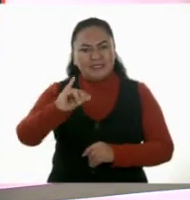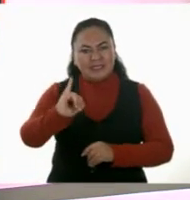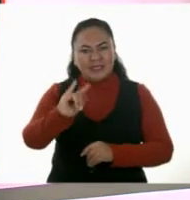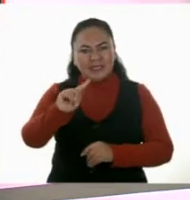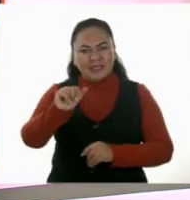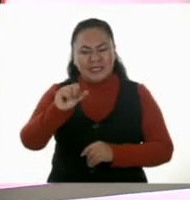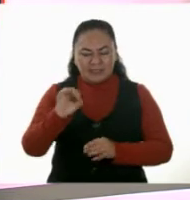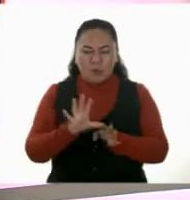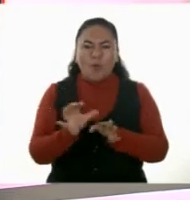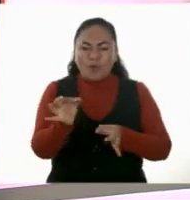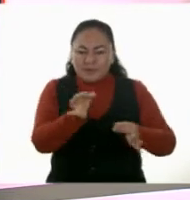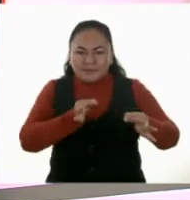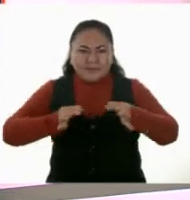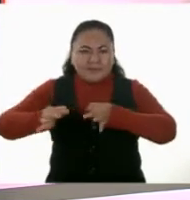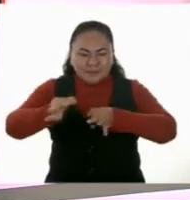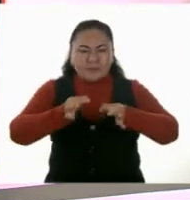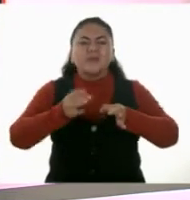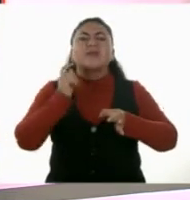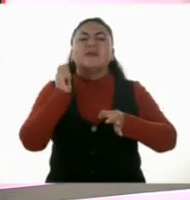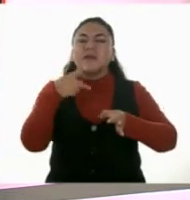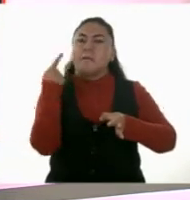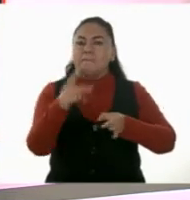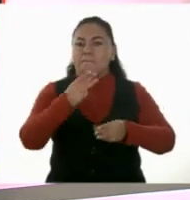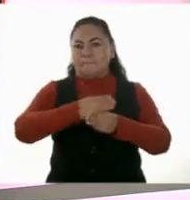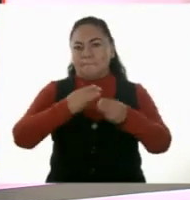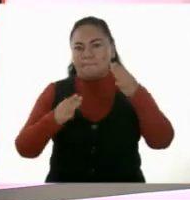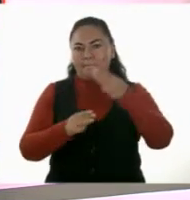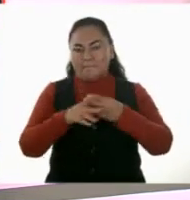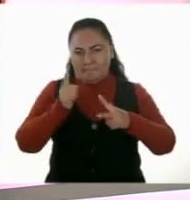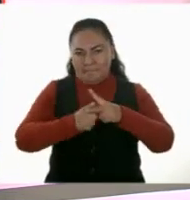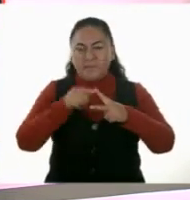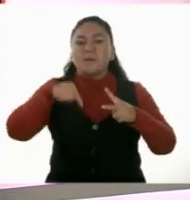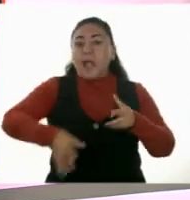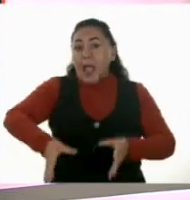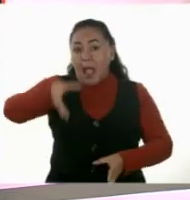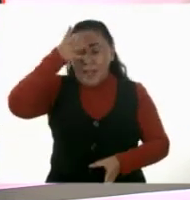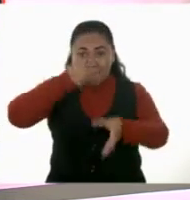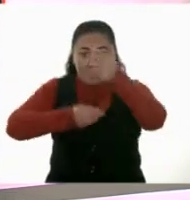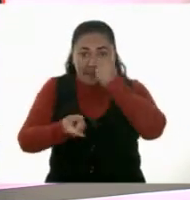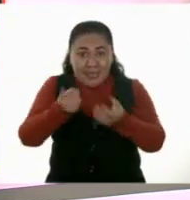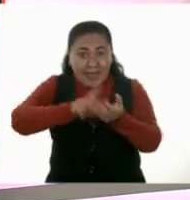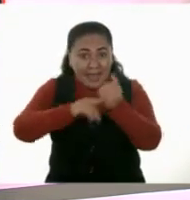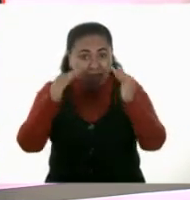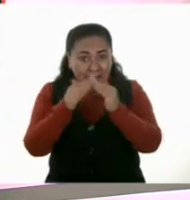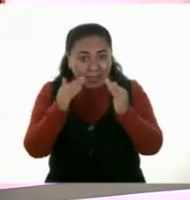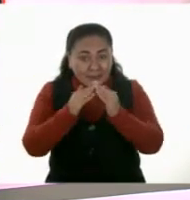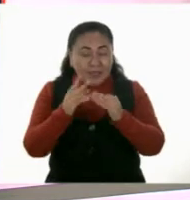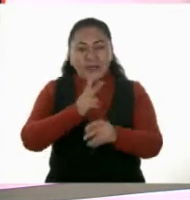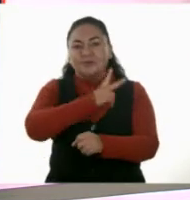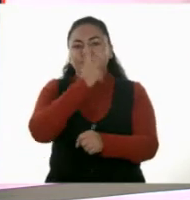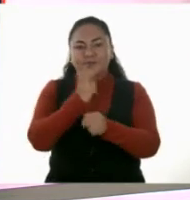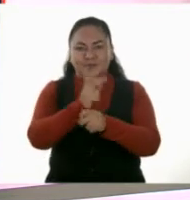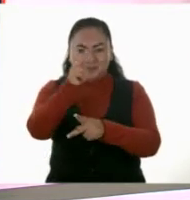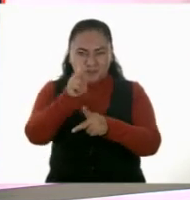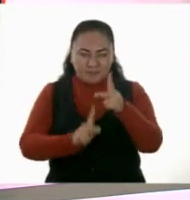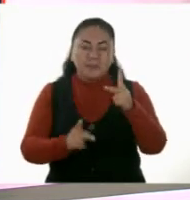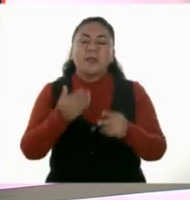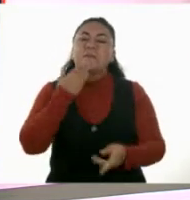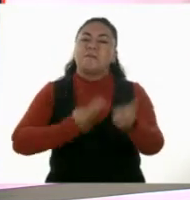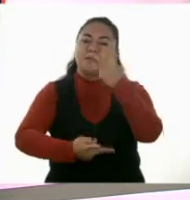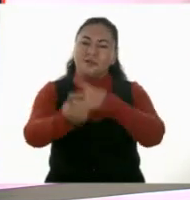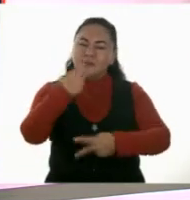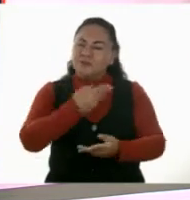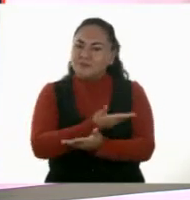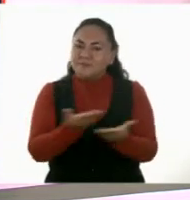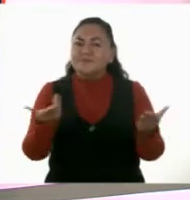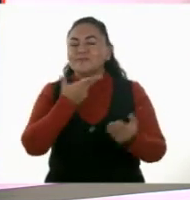es la asignatura? Matemáticas. ¿En dónde estamos? En Aprende en Casa 2. Así que les doy la bienvenida a todas y